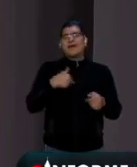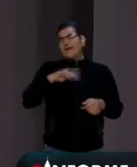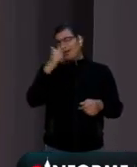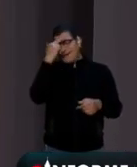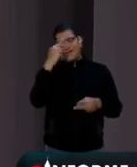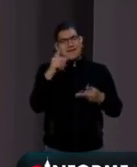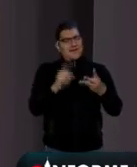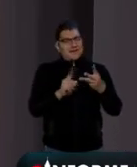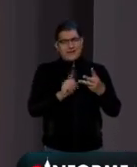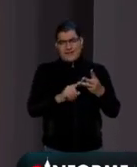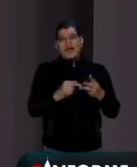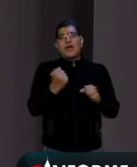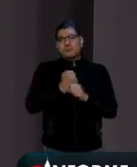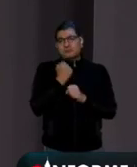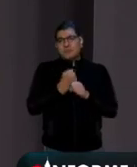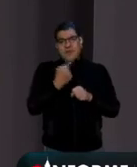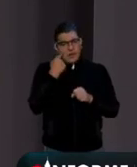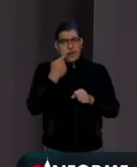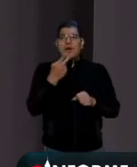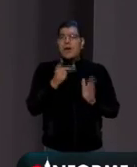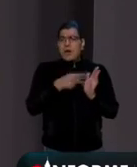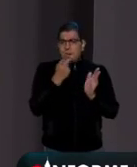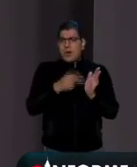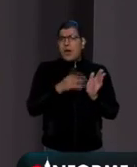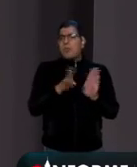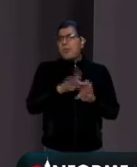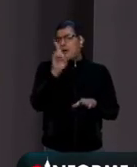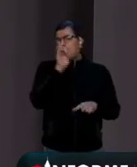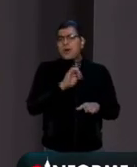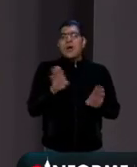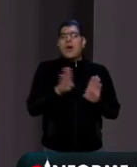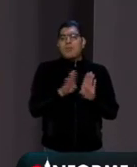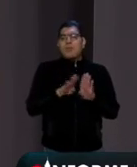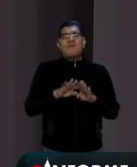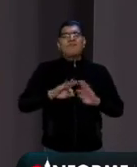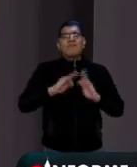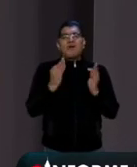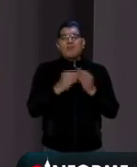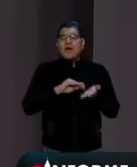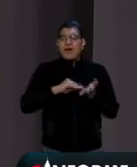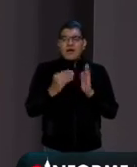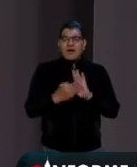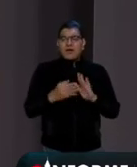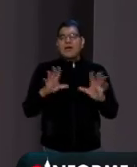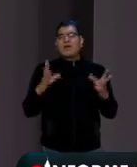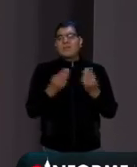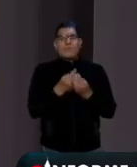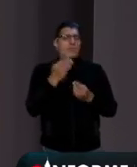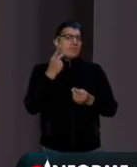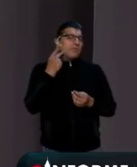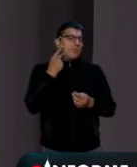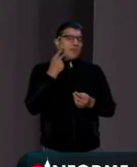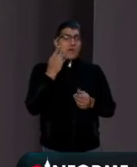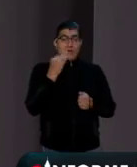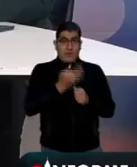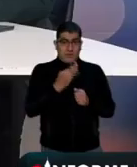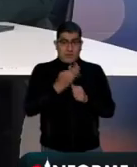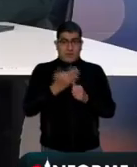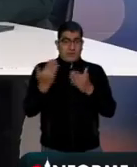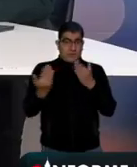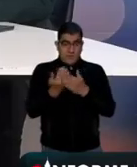La práctica persistente de la mentira como estrategia política. Y bueno, hoy el presidente lo